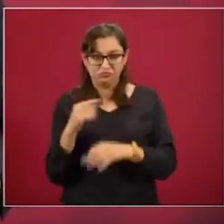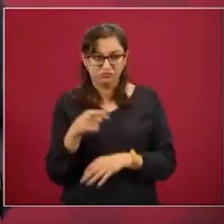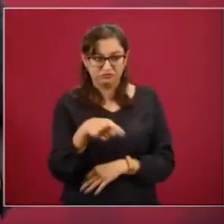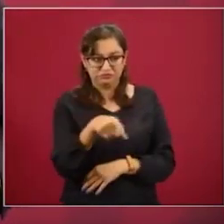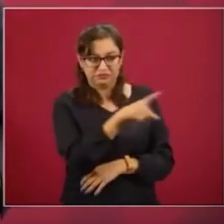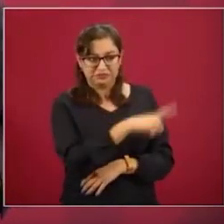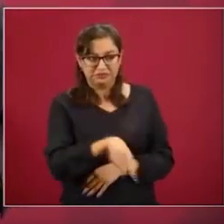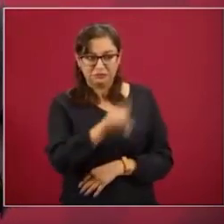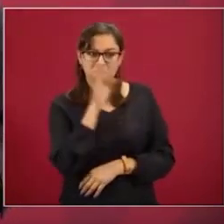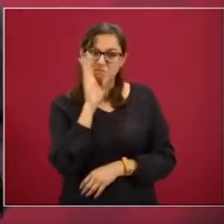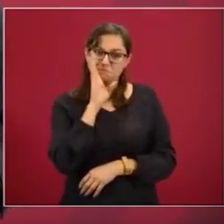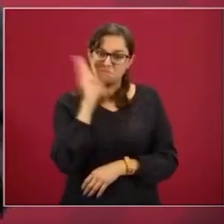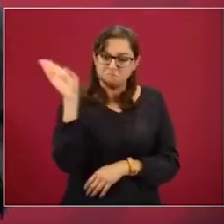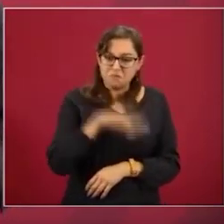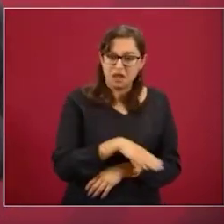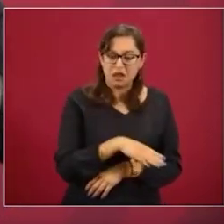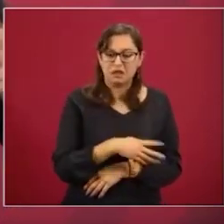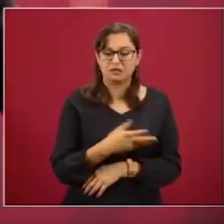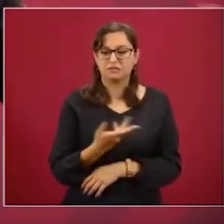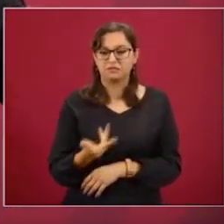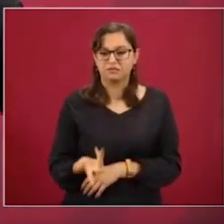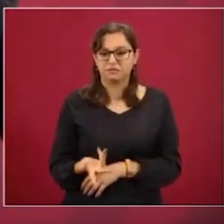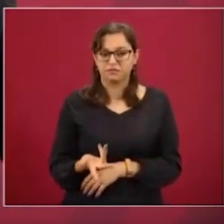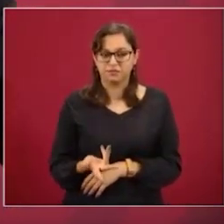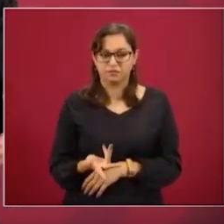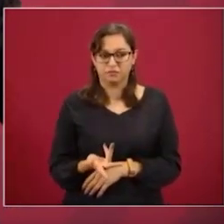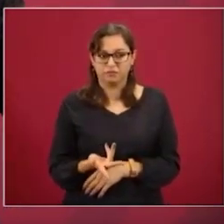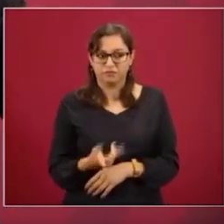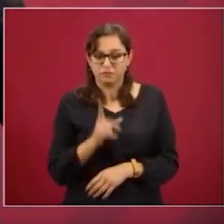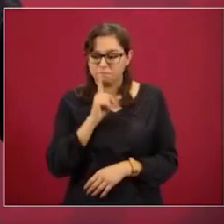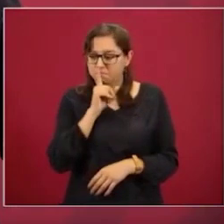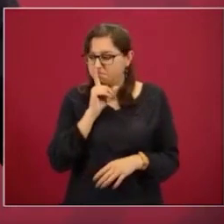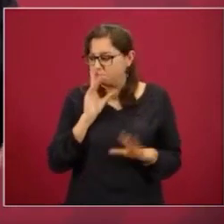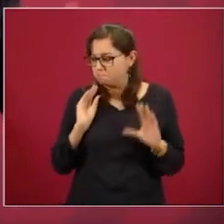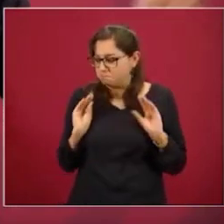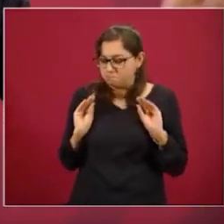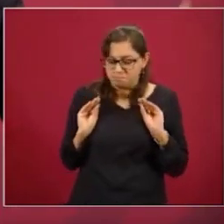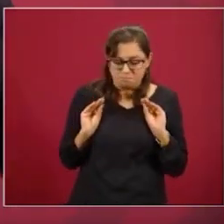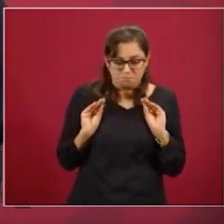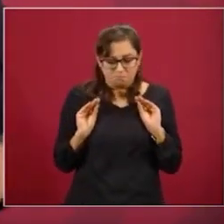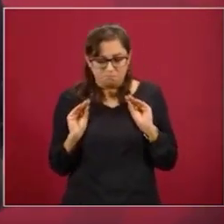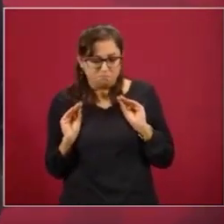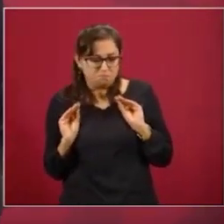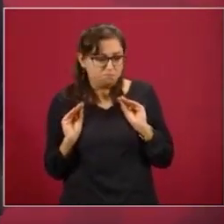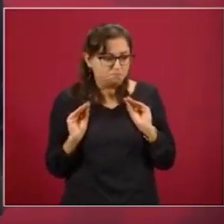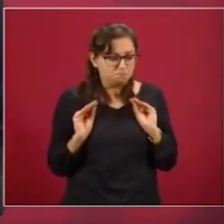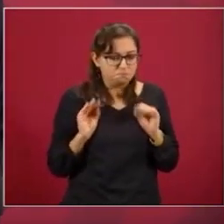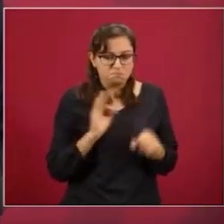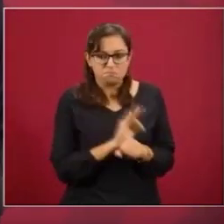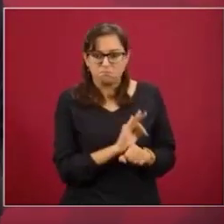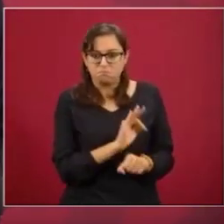que se sepa algo que les puede perjudicar.